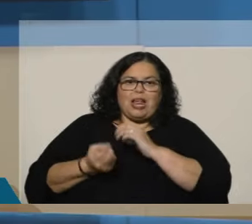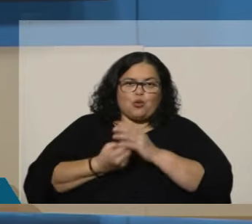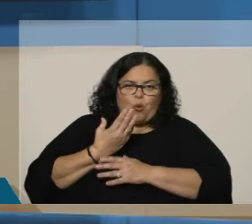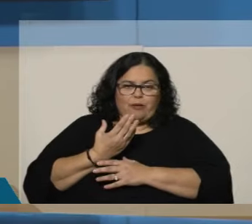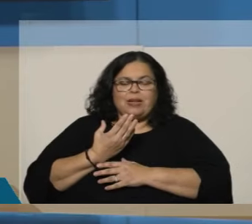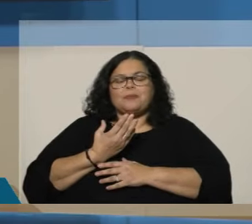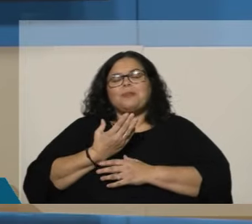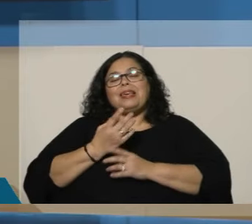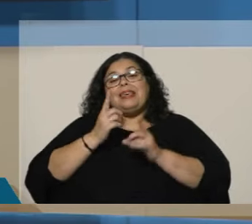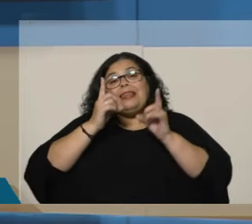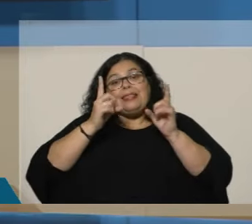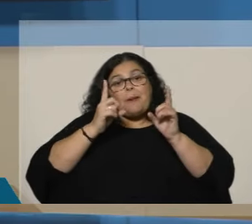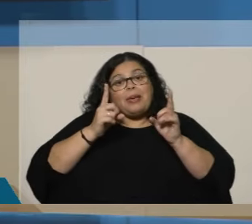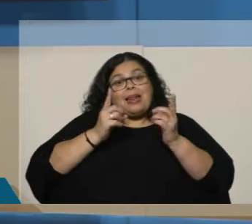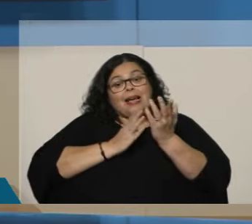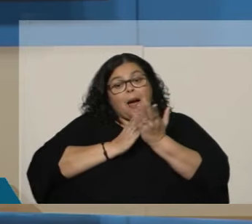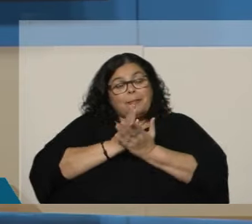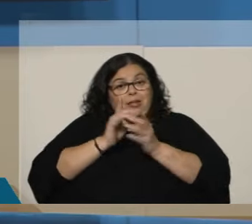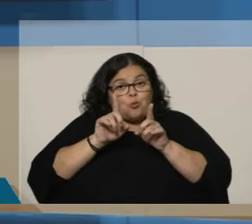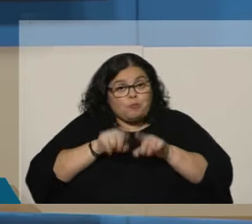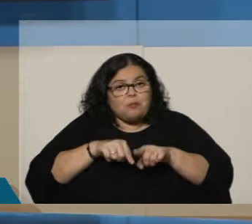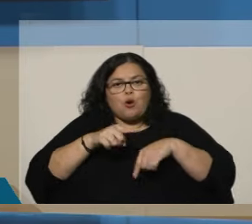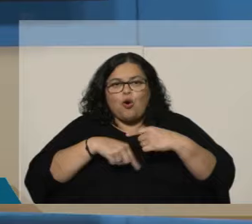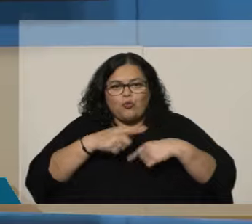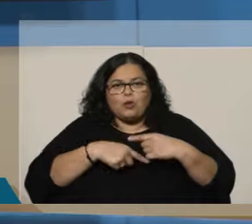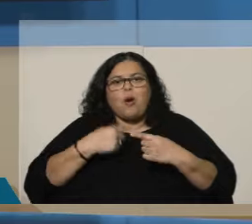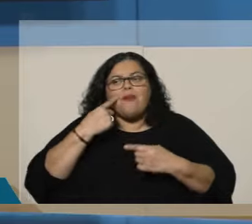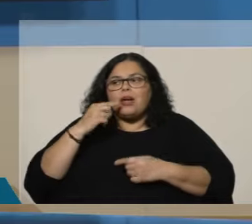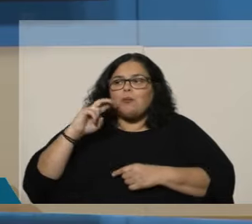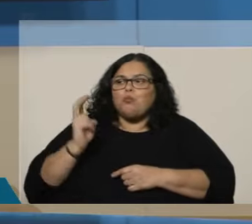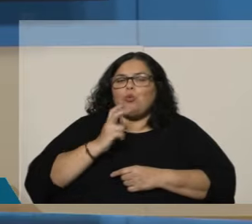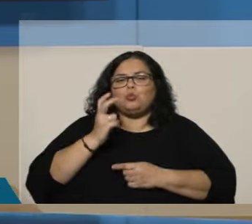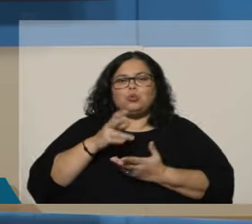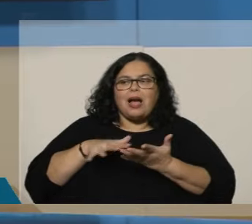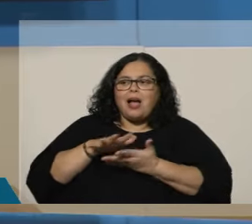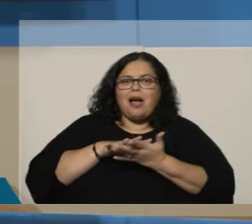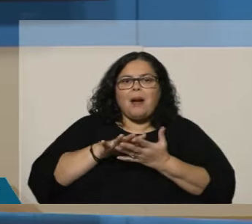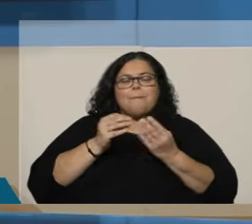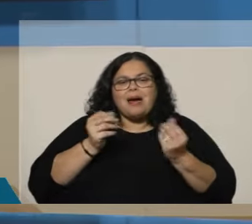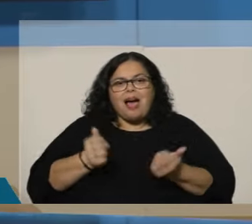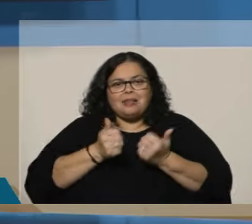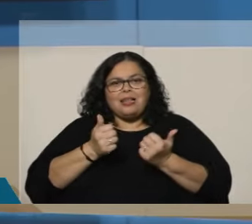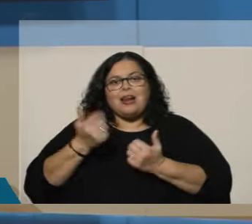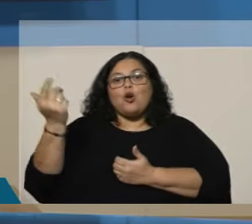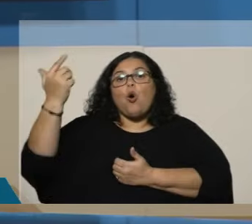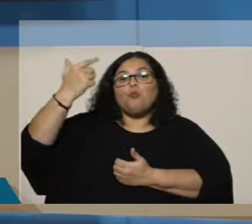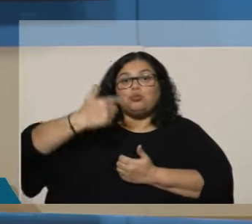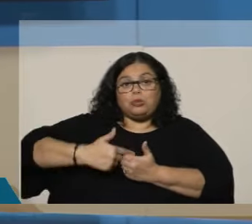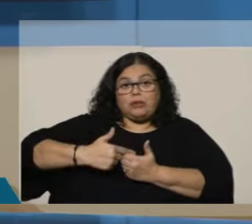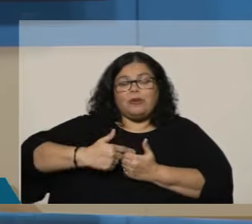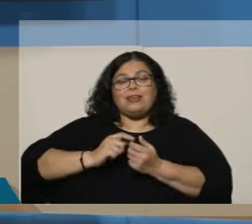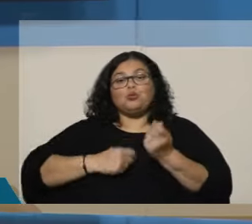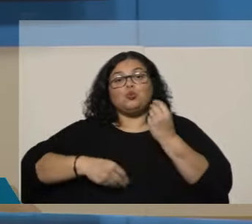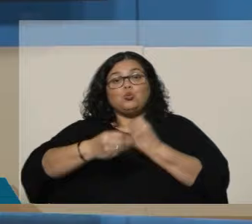seguir, a partir de este camino también, buscando las condiciones para poder generar combustibles que sustituyan a los